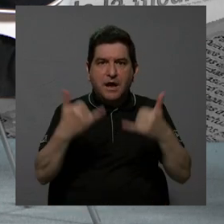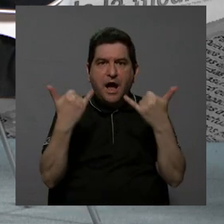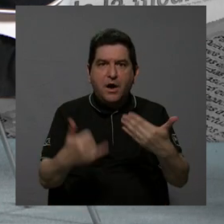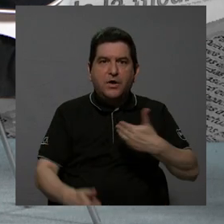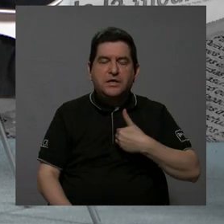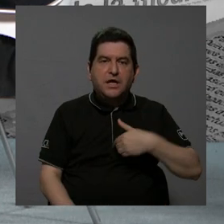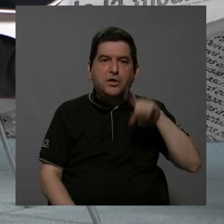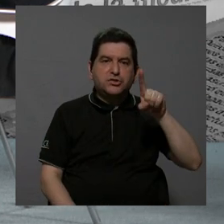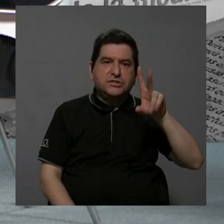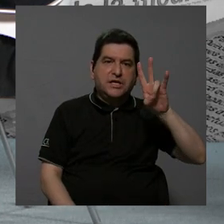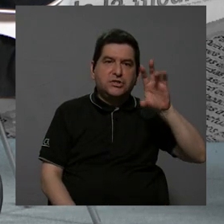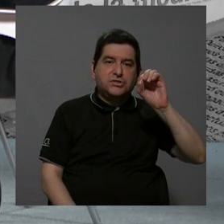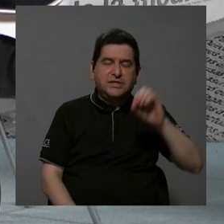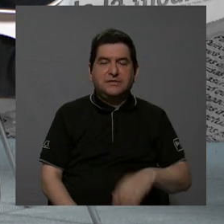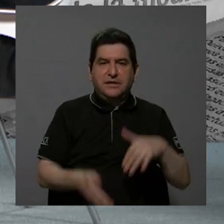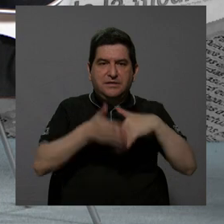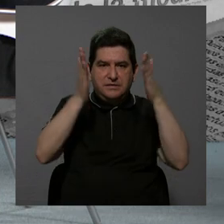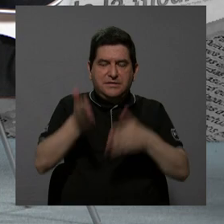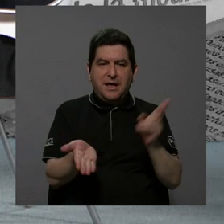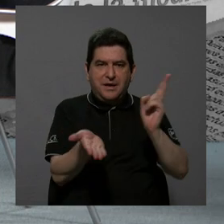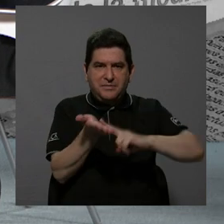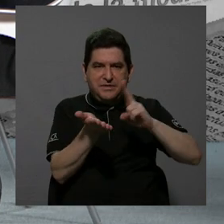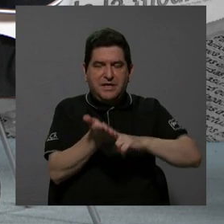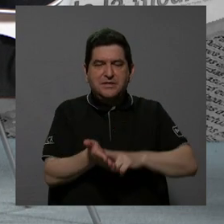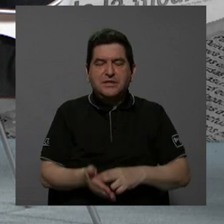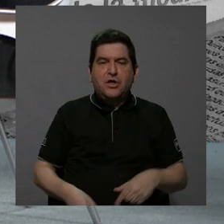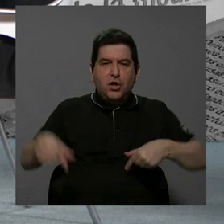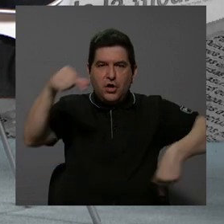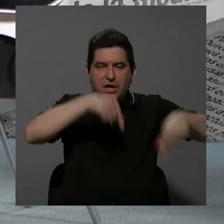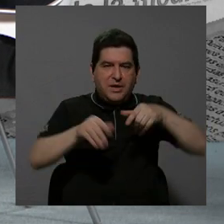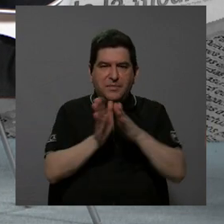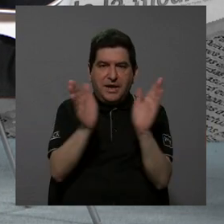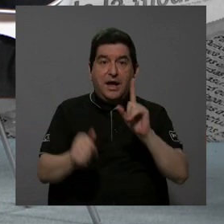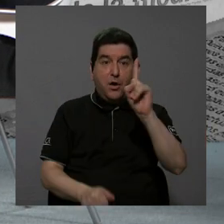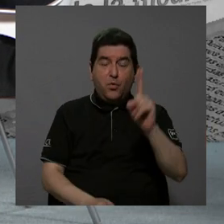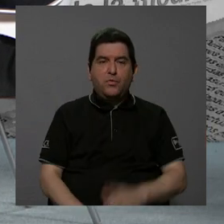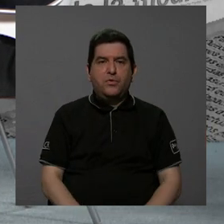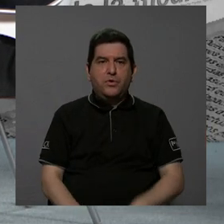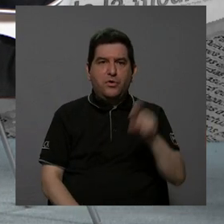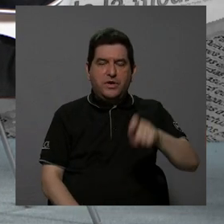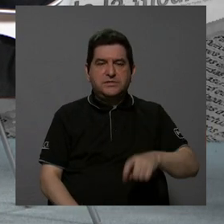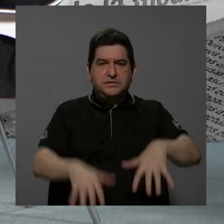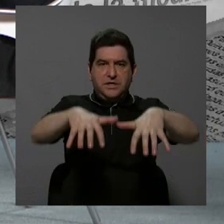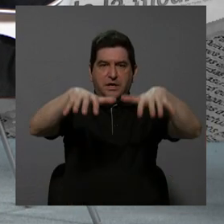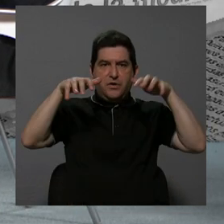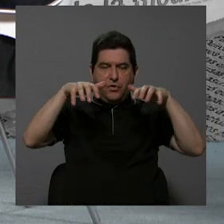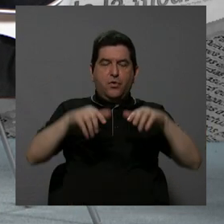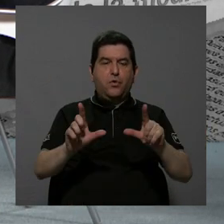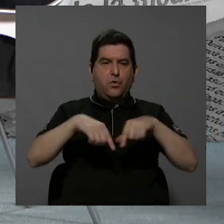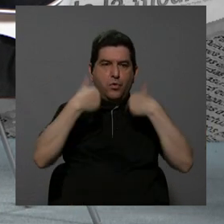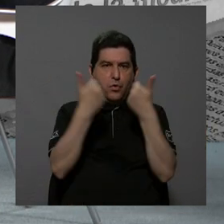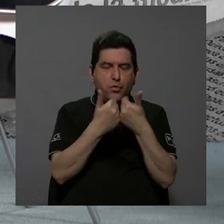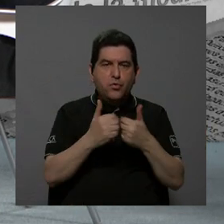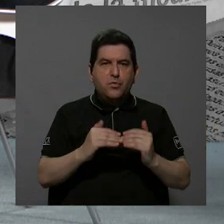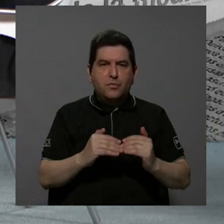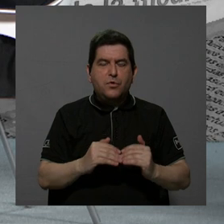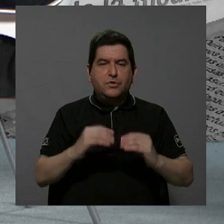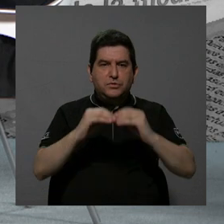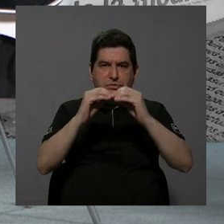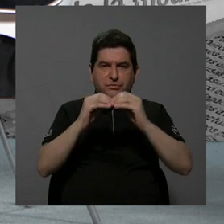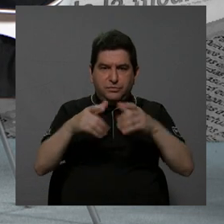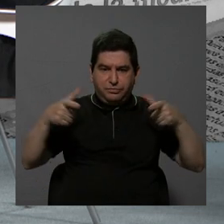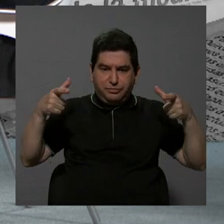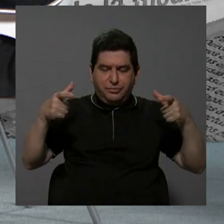170 estudiantes matriculando química general 1, por decirte algo, entonces necesito auditorios más grandes, más grupos, más profesores. ¿Y